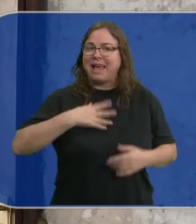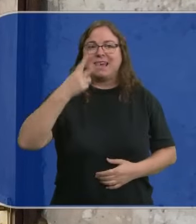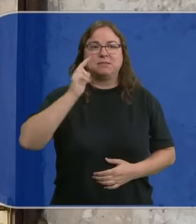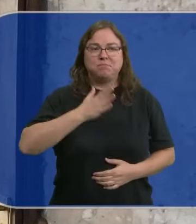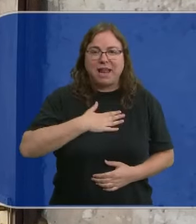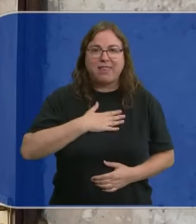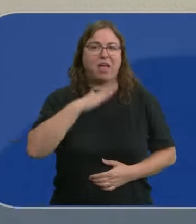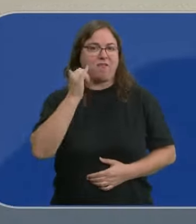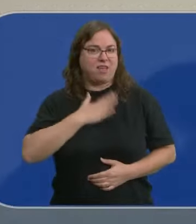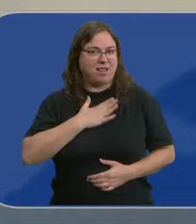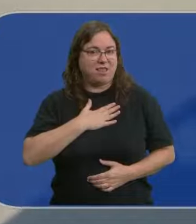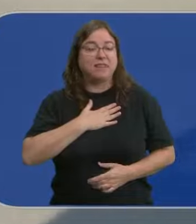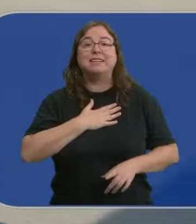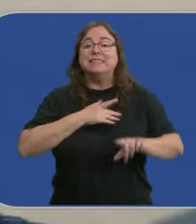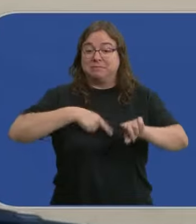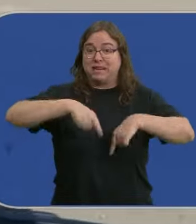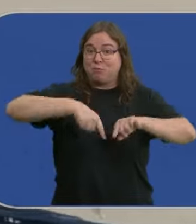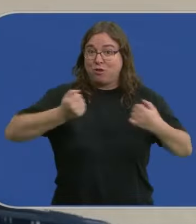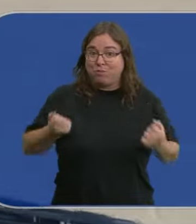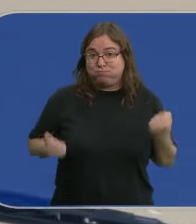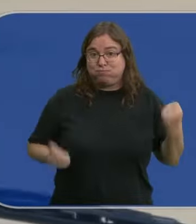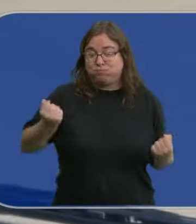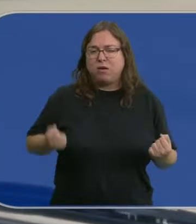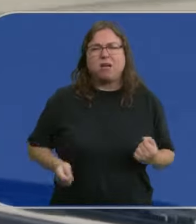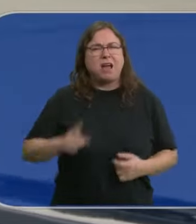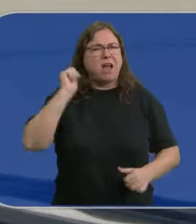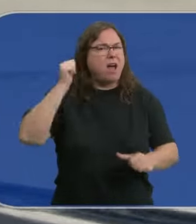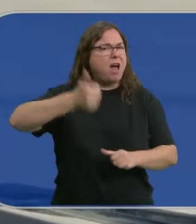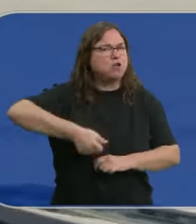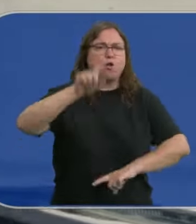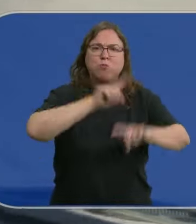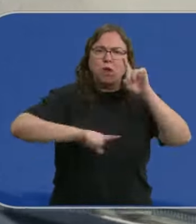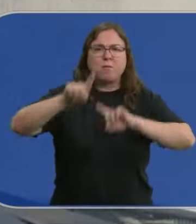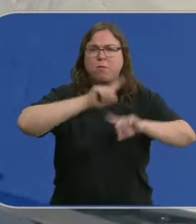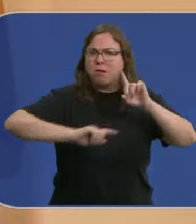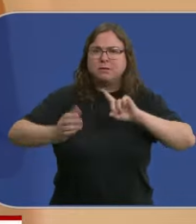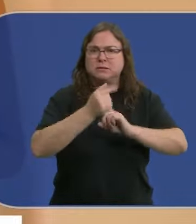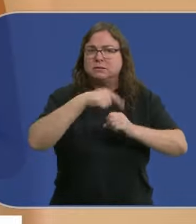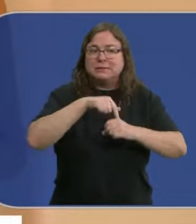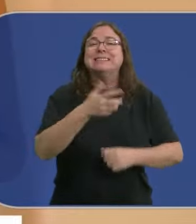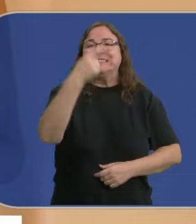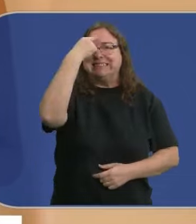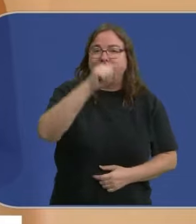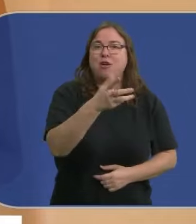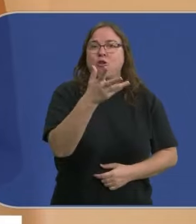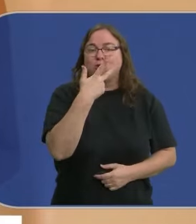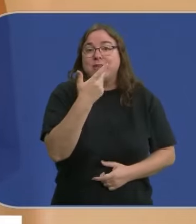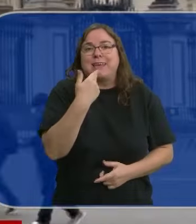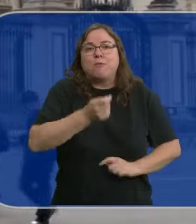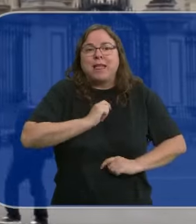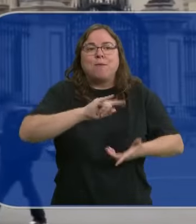experiencia, mis habilidades. Los transportistas llevan años con problemas para cubrir vacantes. Lo sabemos, los conocemos, pero queríamos